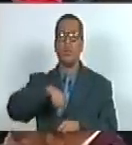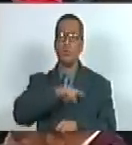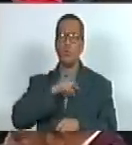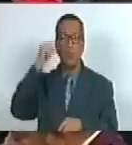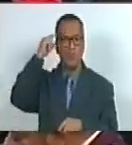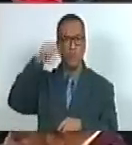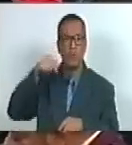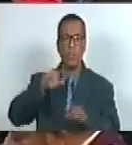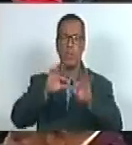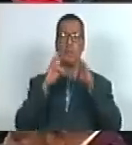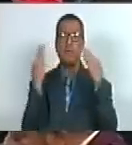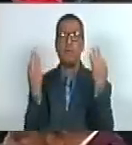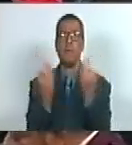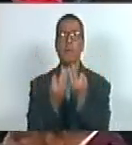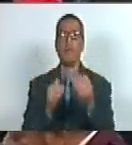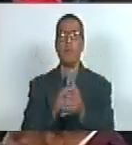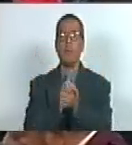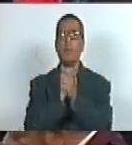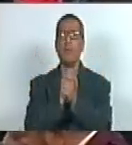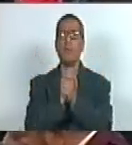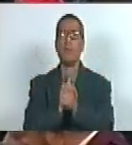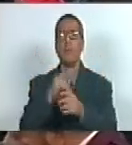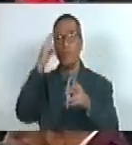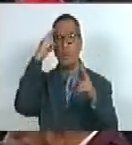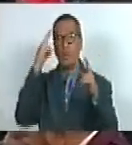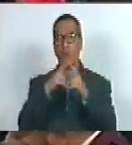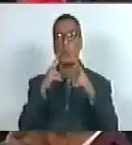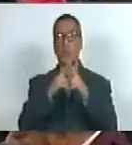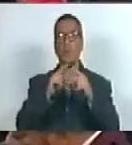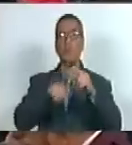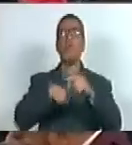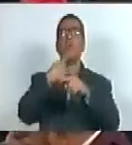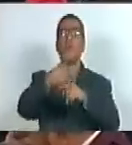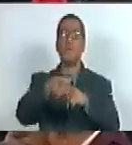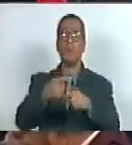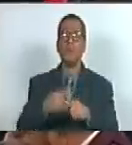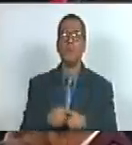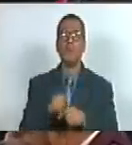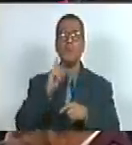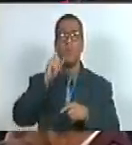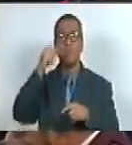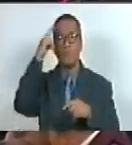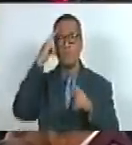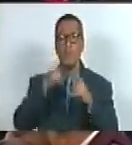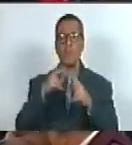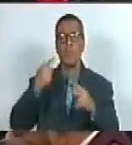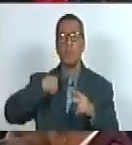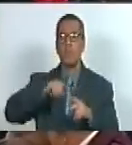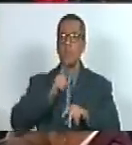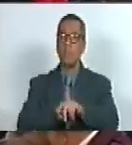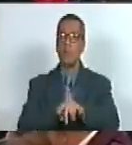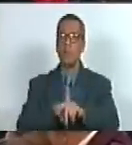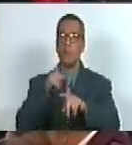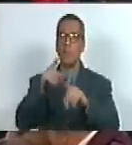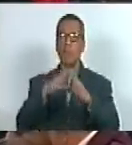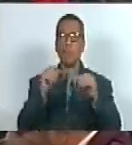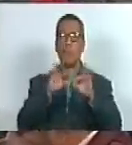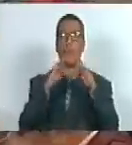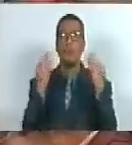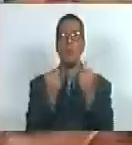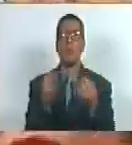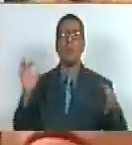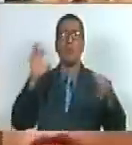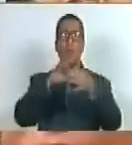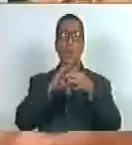hoy tenemos familiares amigos conocidos fuera también y cuando tenemos una situación en familia nos